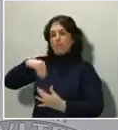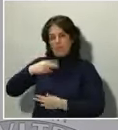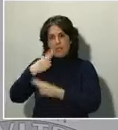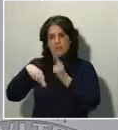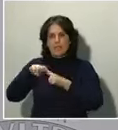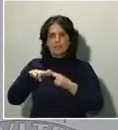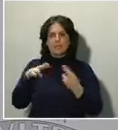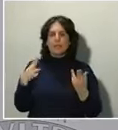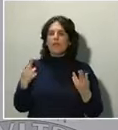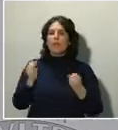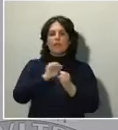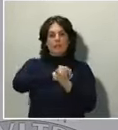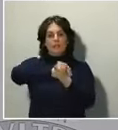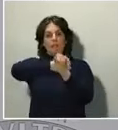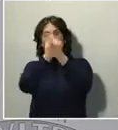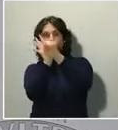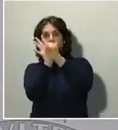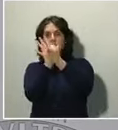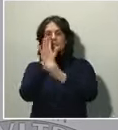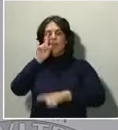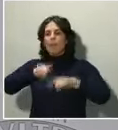no responde a territorios.